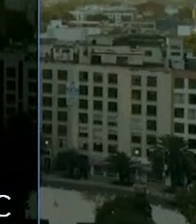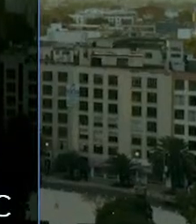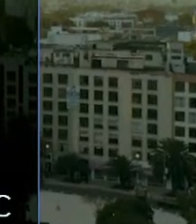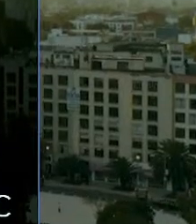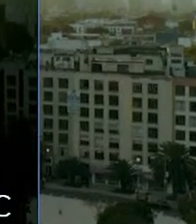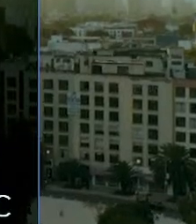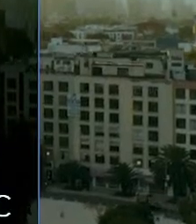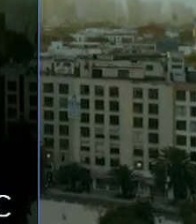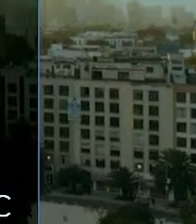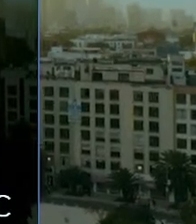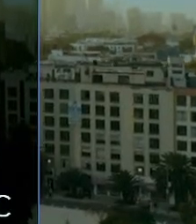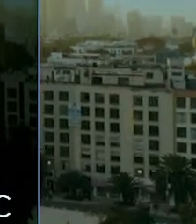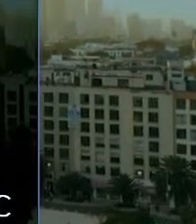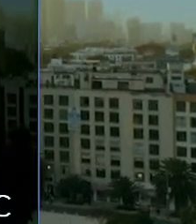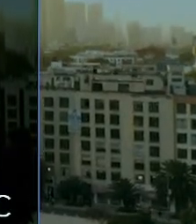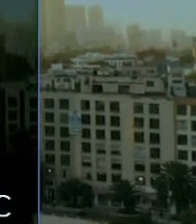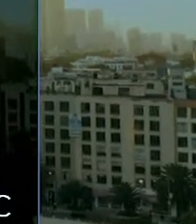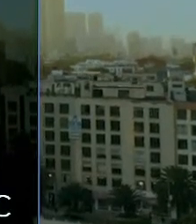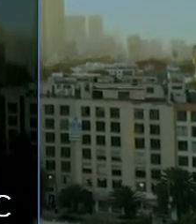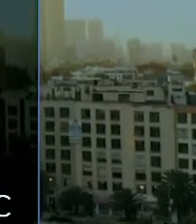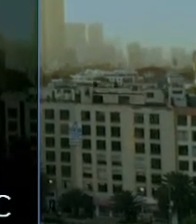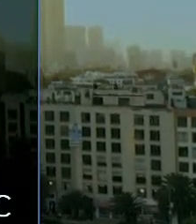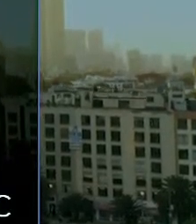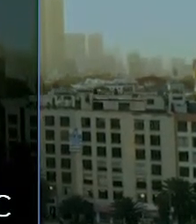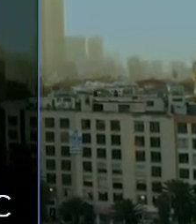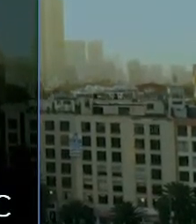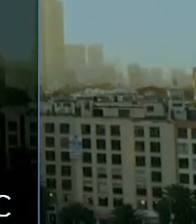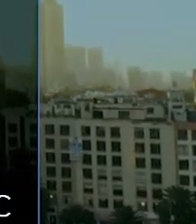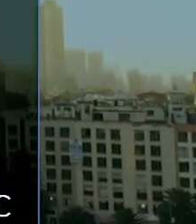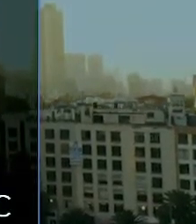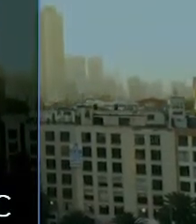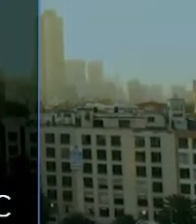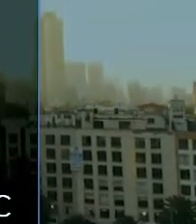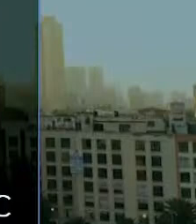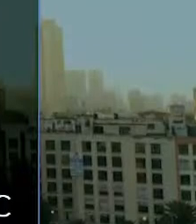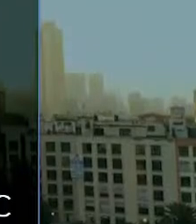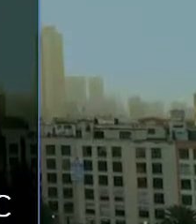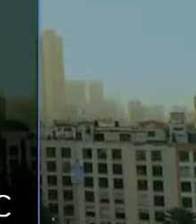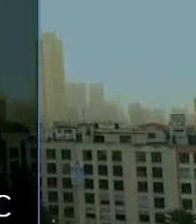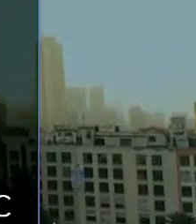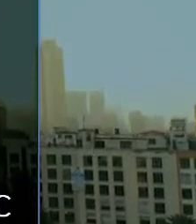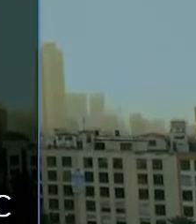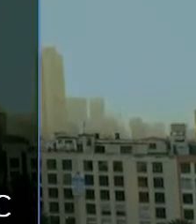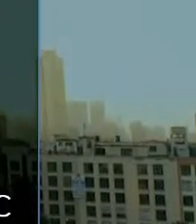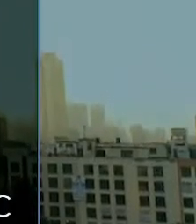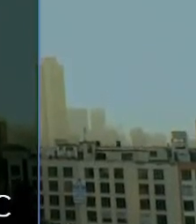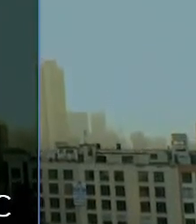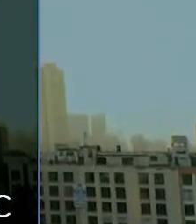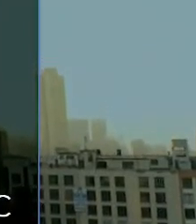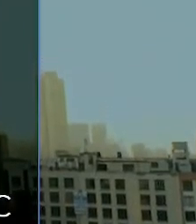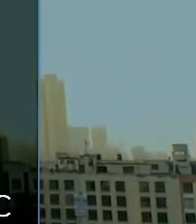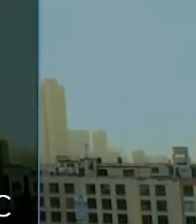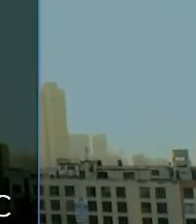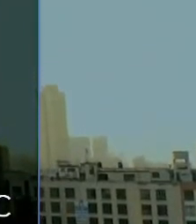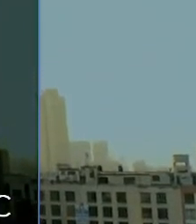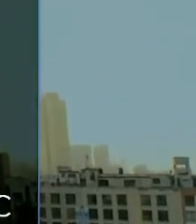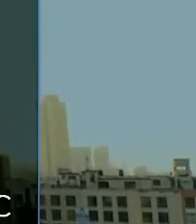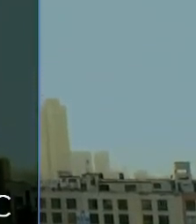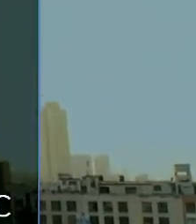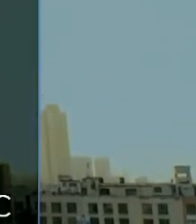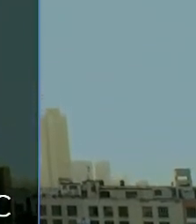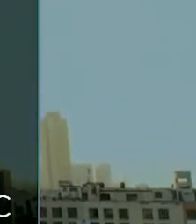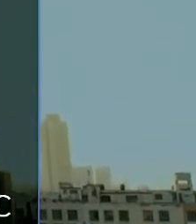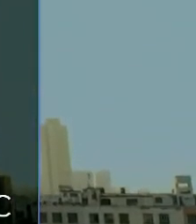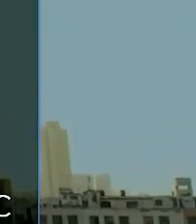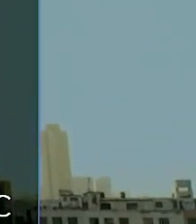la temperatura máxima oscilará entre los 24 a 26 grados celsius este fue el pronóstico del tiempo desde el Servicio Meteorológico Nacional